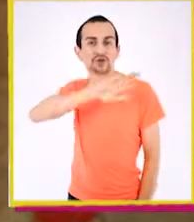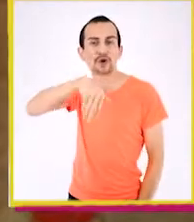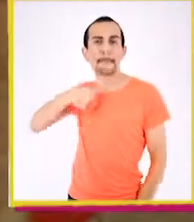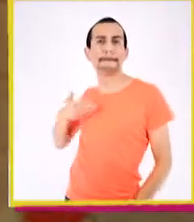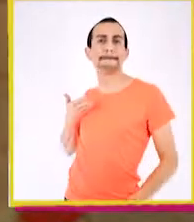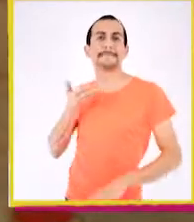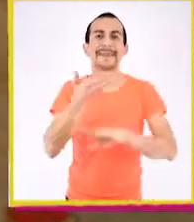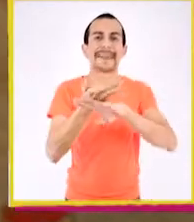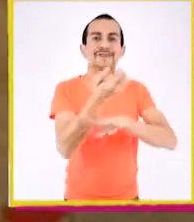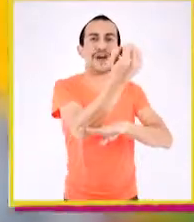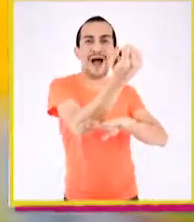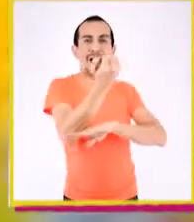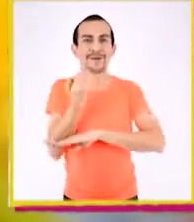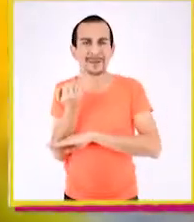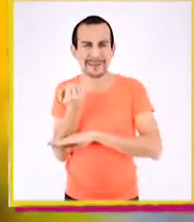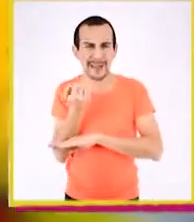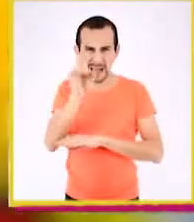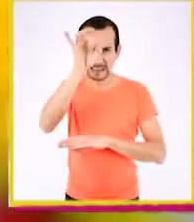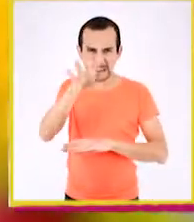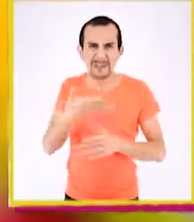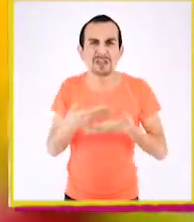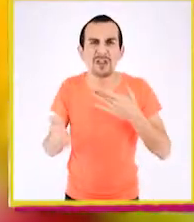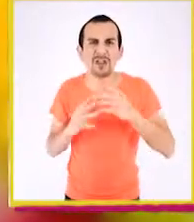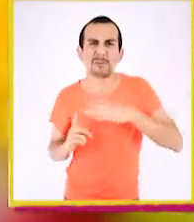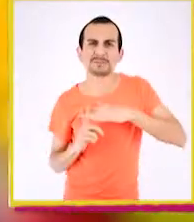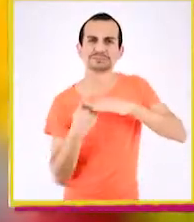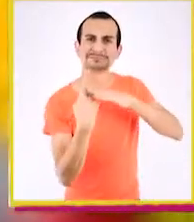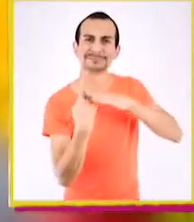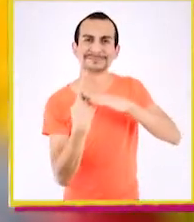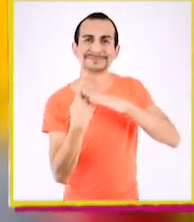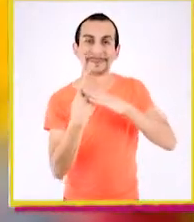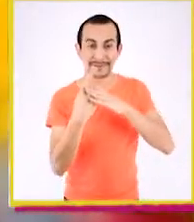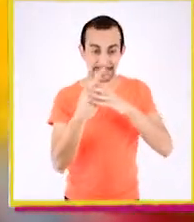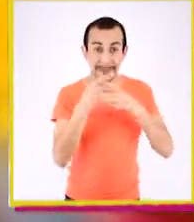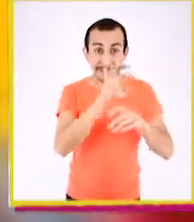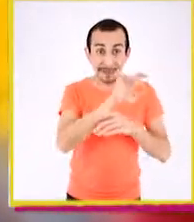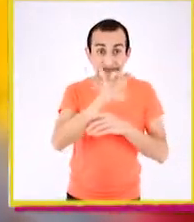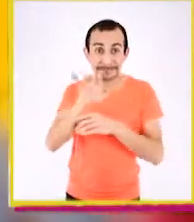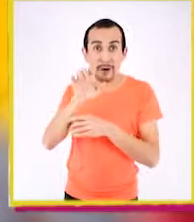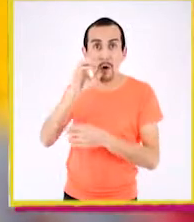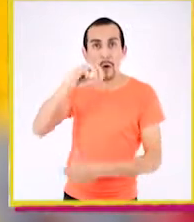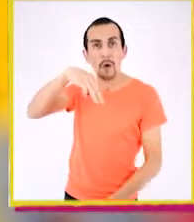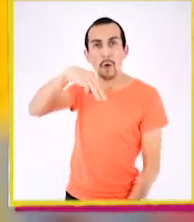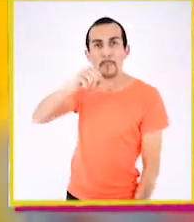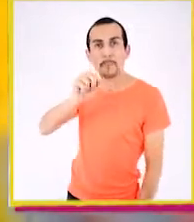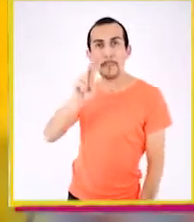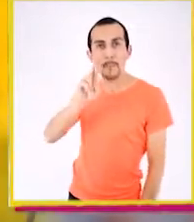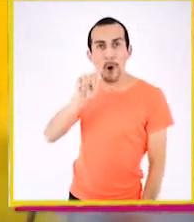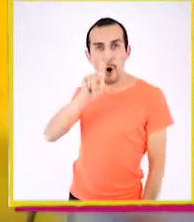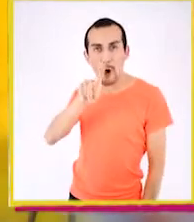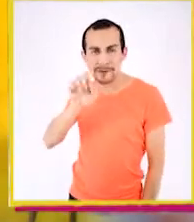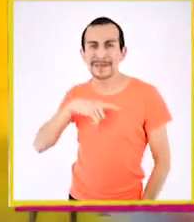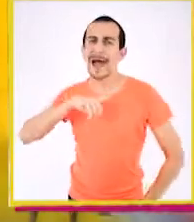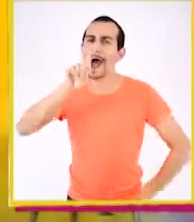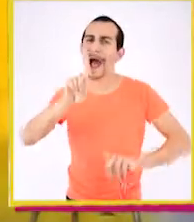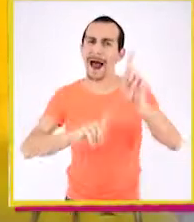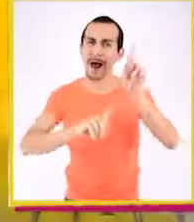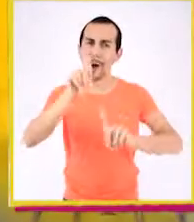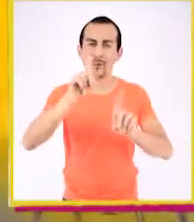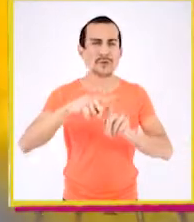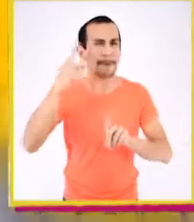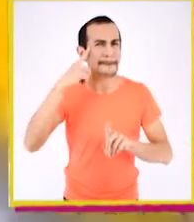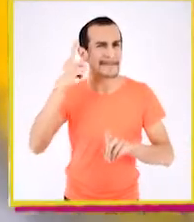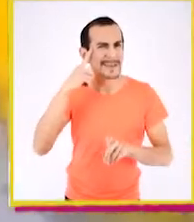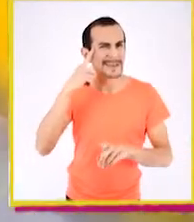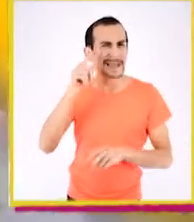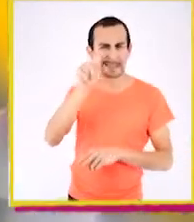que estamos pidiendo ayuda. ¿Y saben de dónde viene? ¡Del código morse! Muchas personas creen que